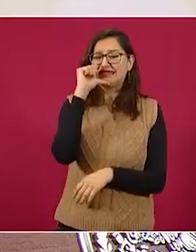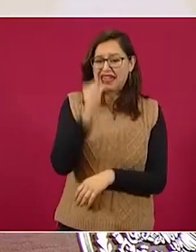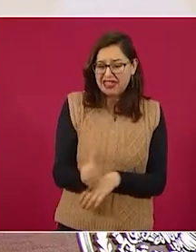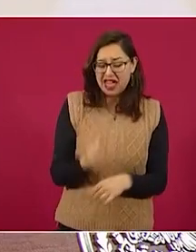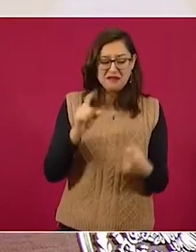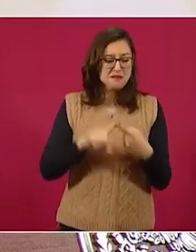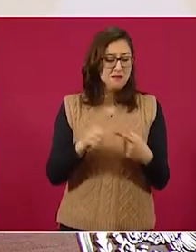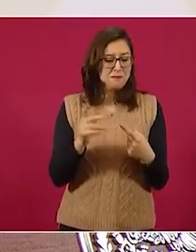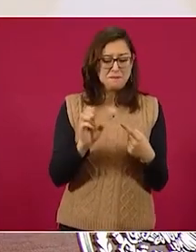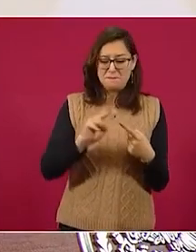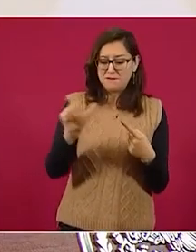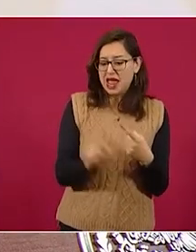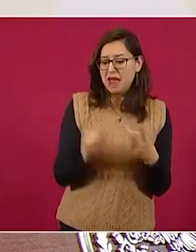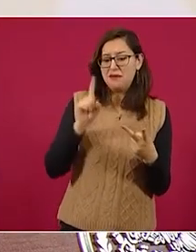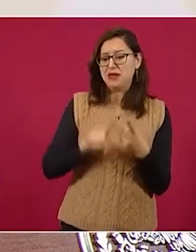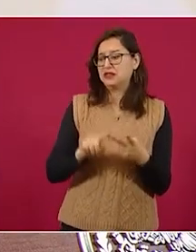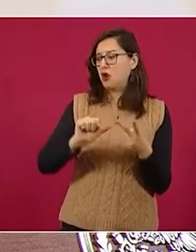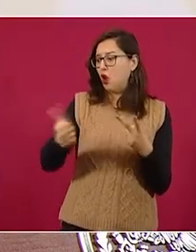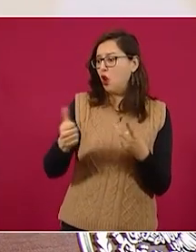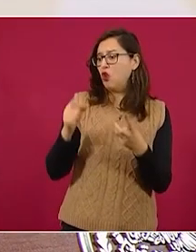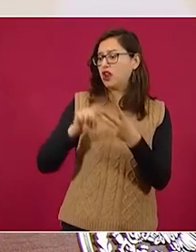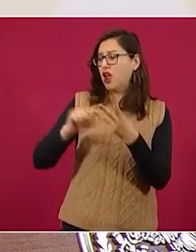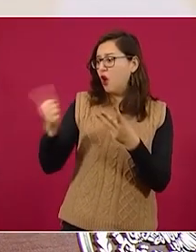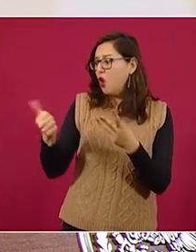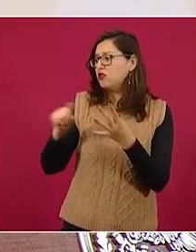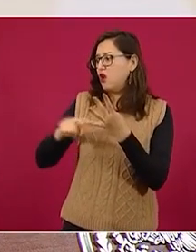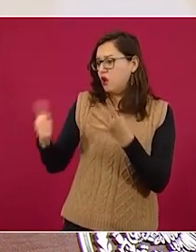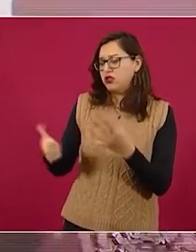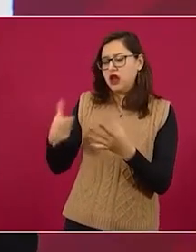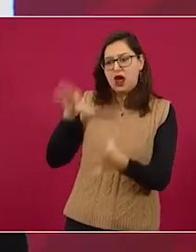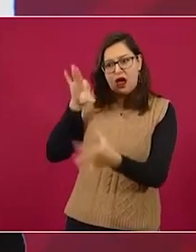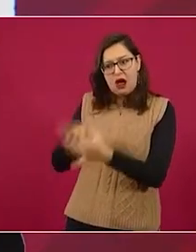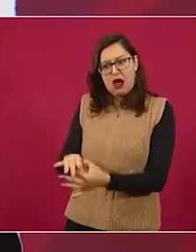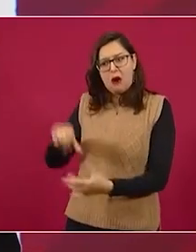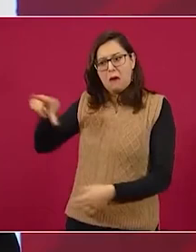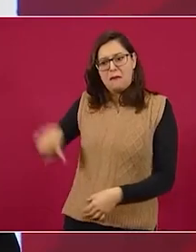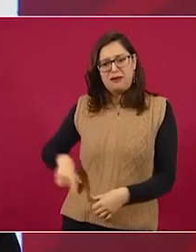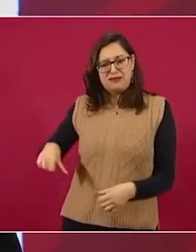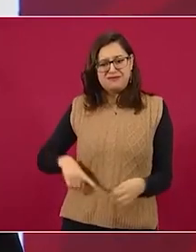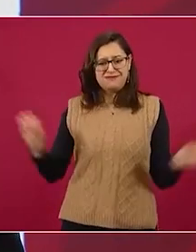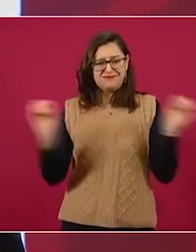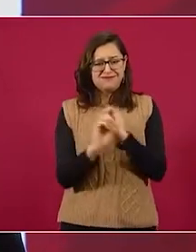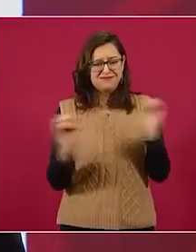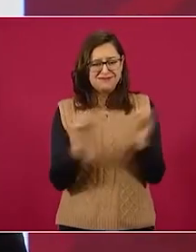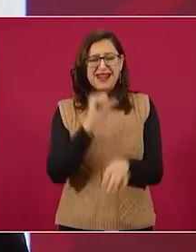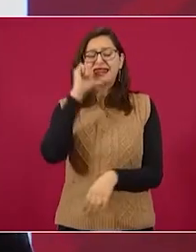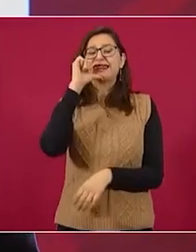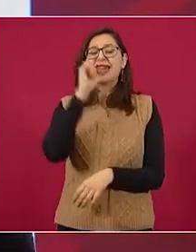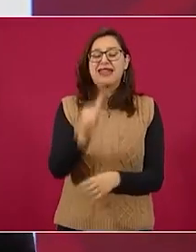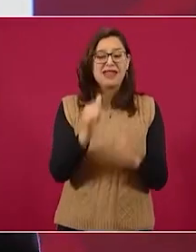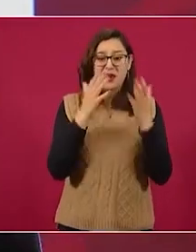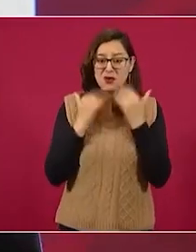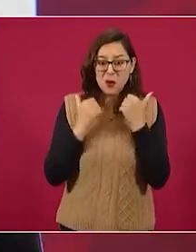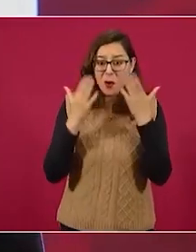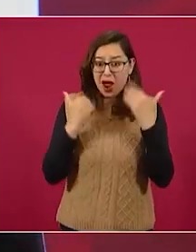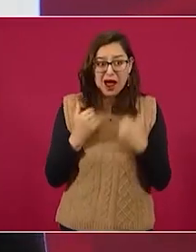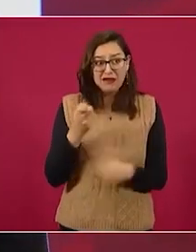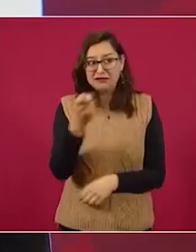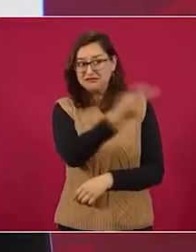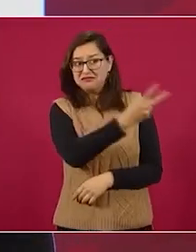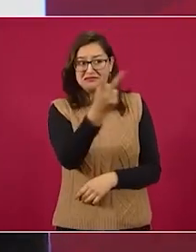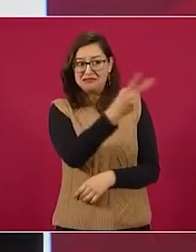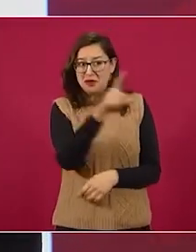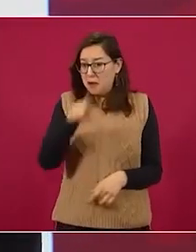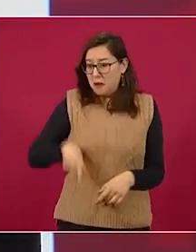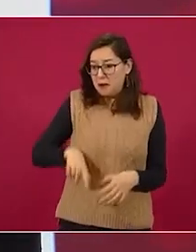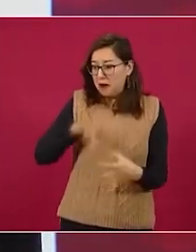ni con ninguna empresa vinculada al gobierno, pero el asunto pues